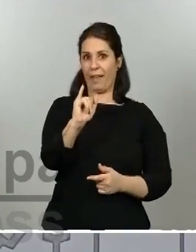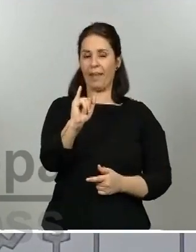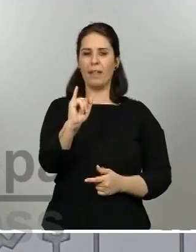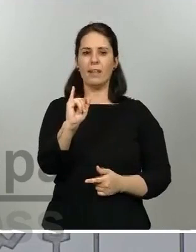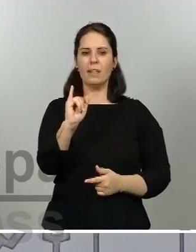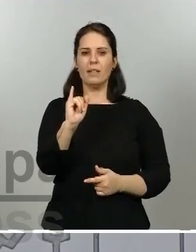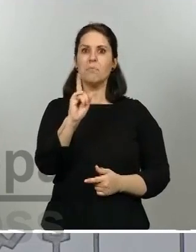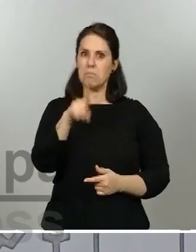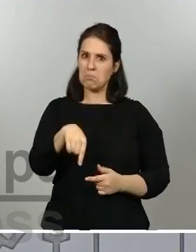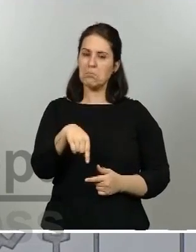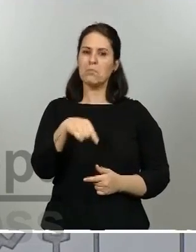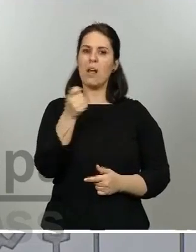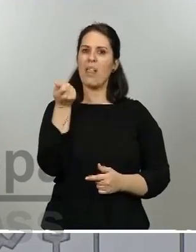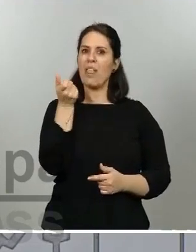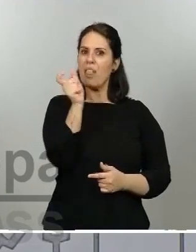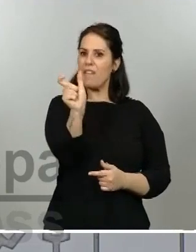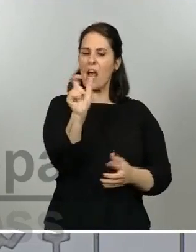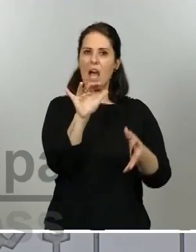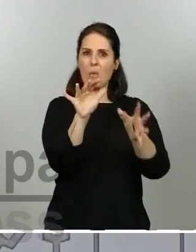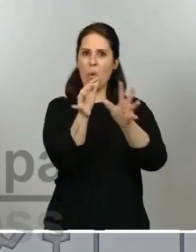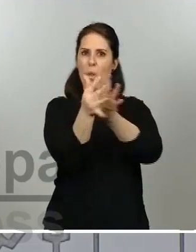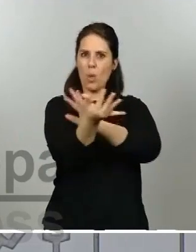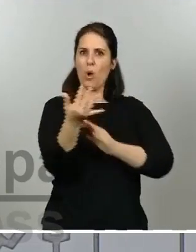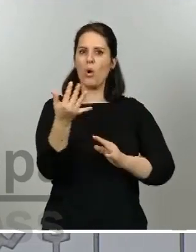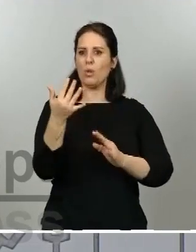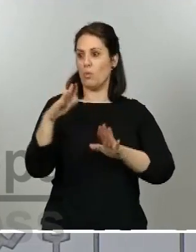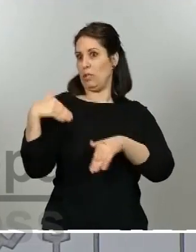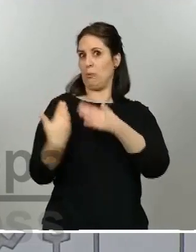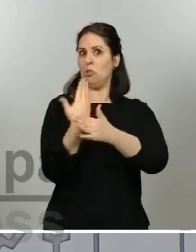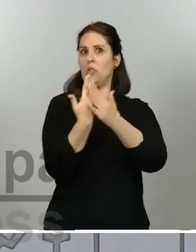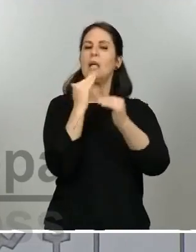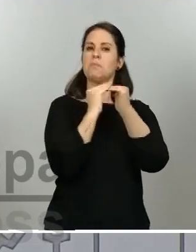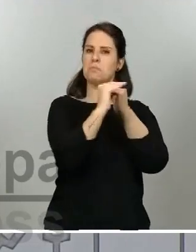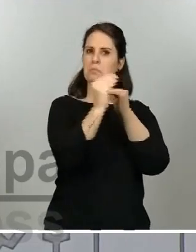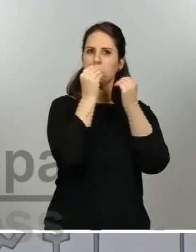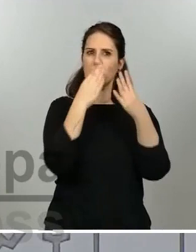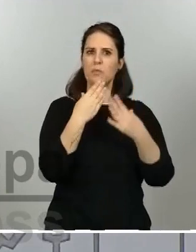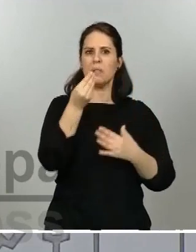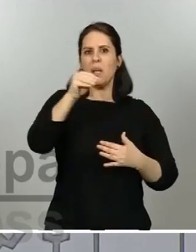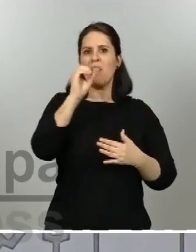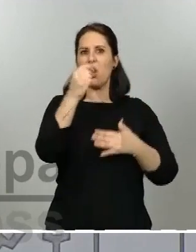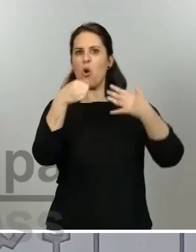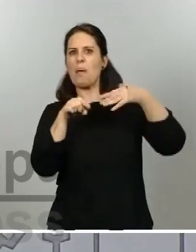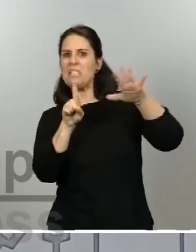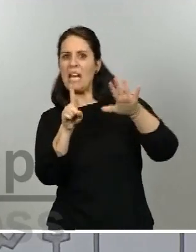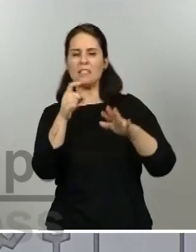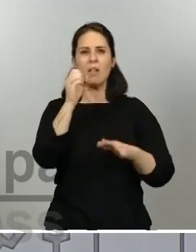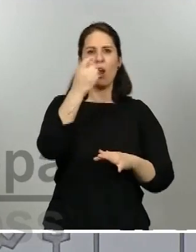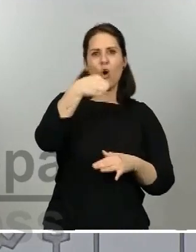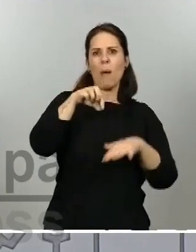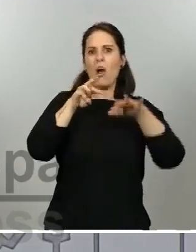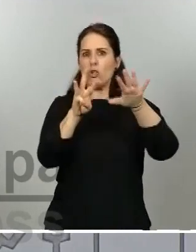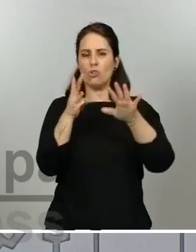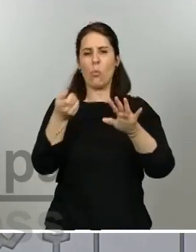en las cifras de evolución que hemos observado en estos días anteriores, con incrementos del 0,6 y el 0,8 son parecidos a los que